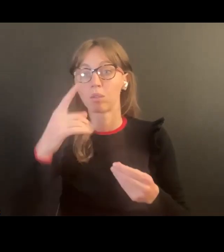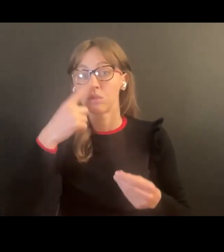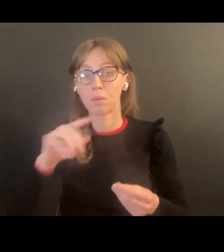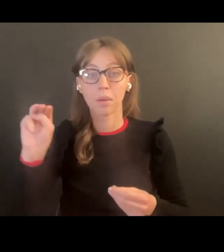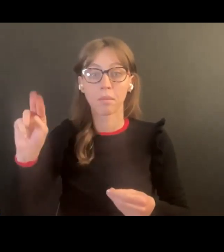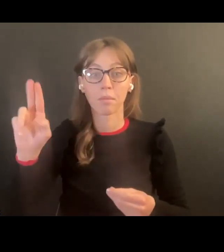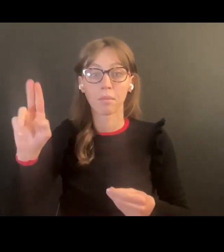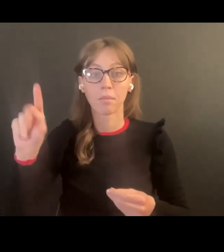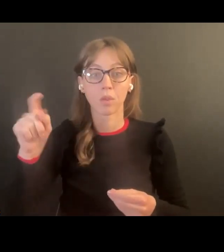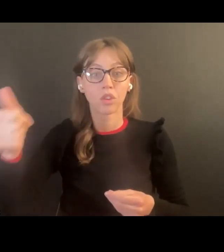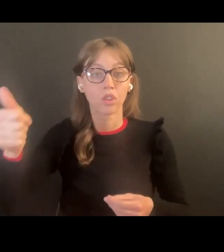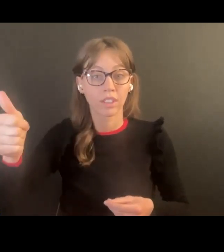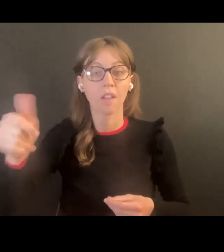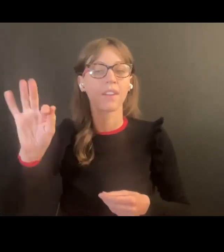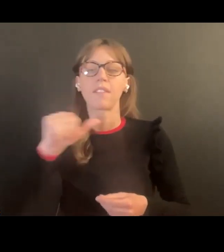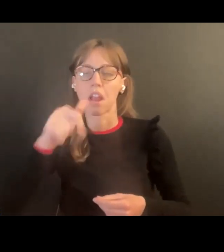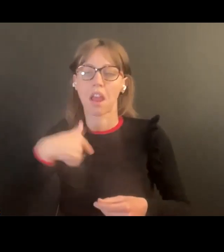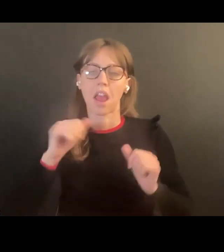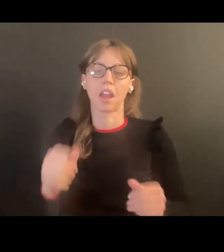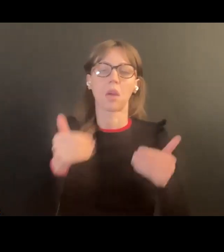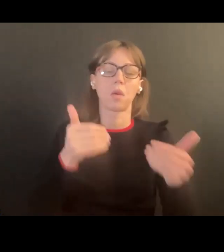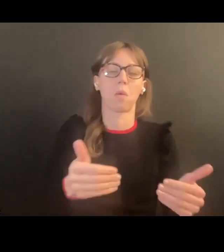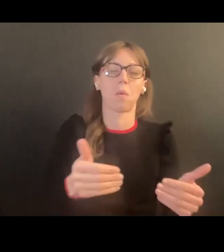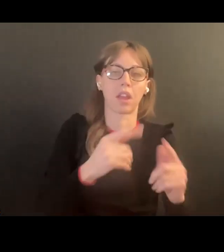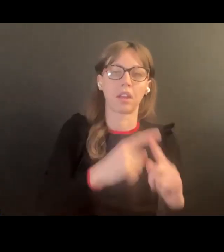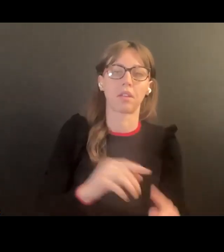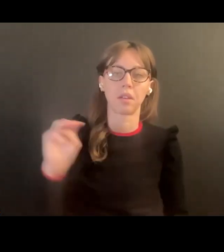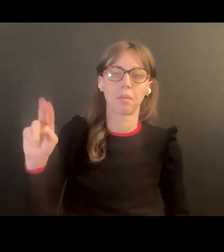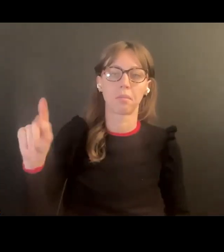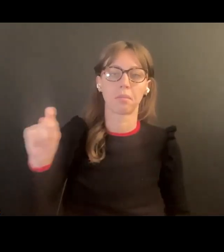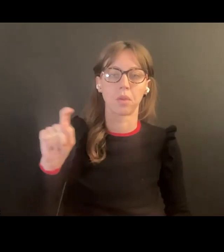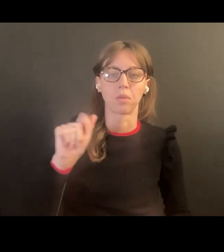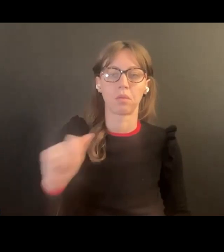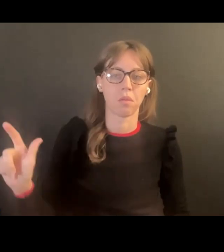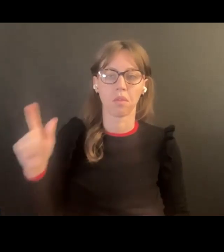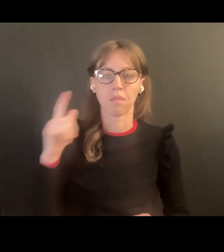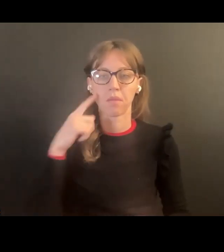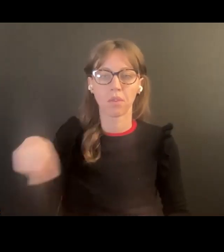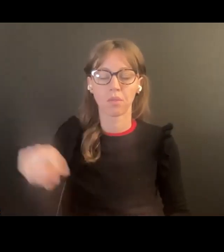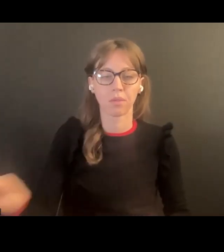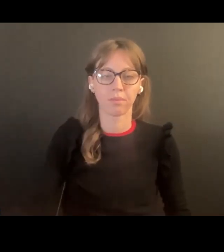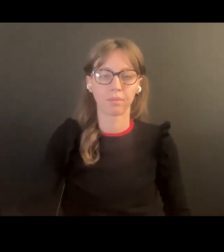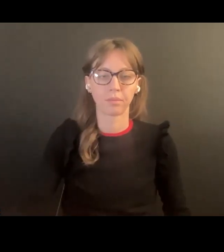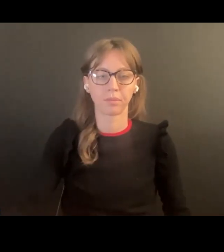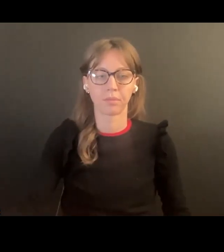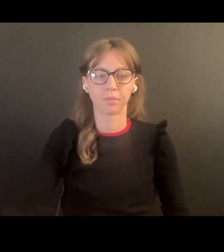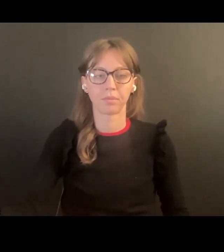Y si puedes, por favor, ponerte en silencio. Sería excelente y voy a hacer eso también de mi lado.